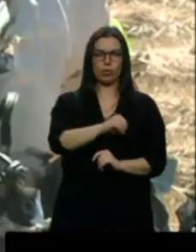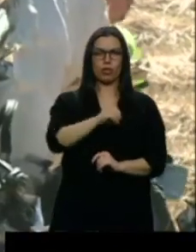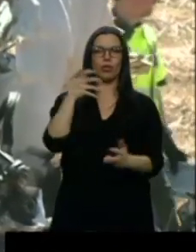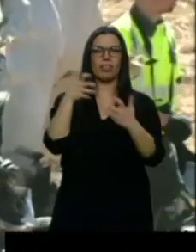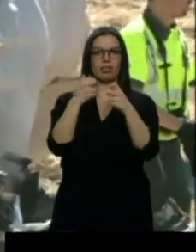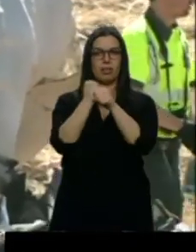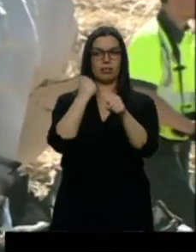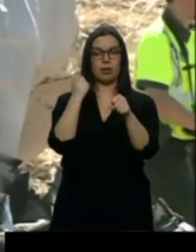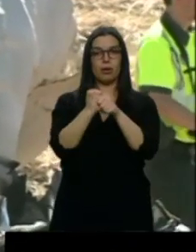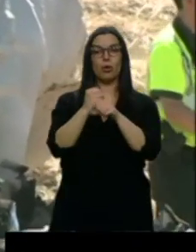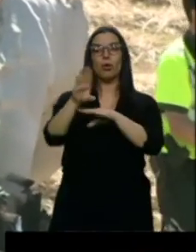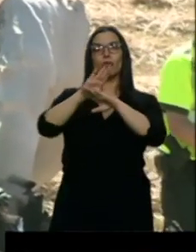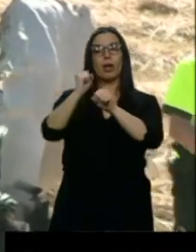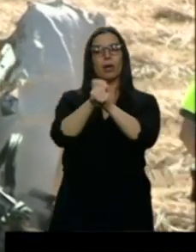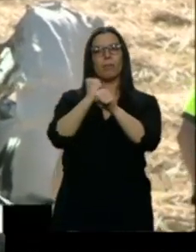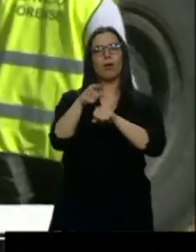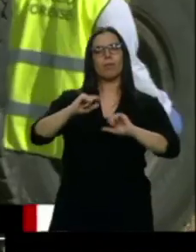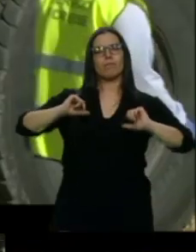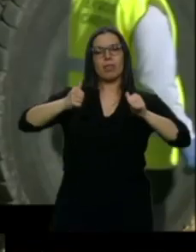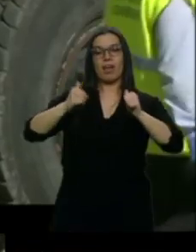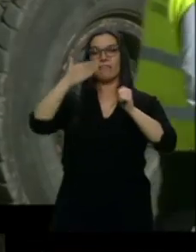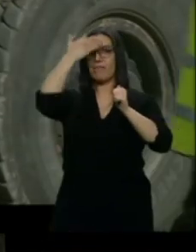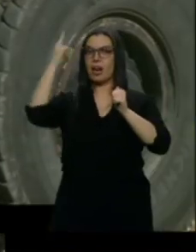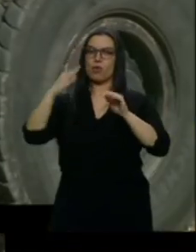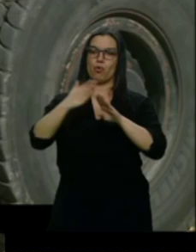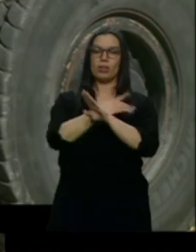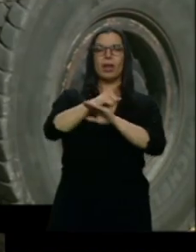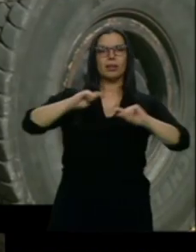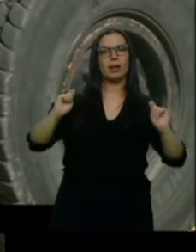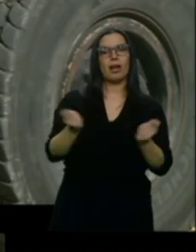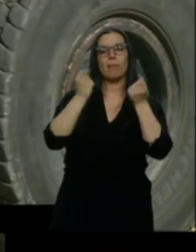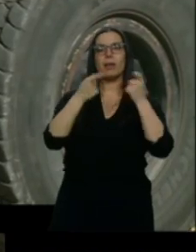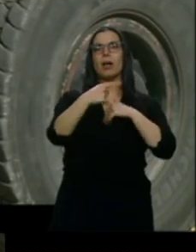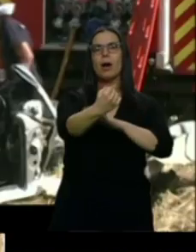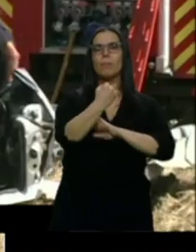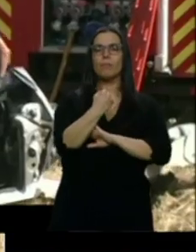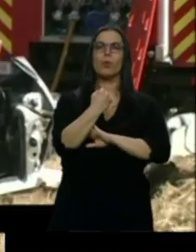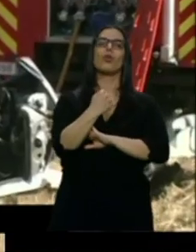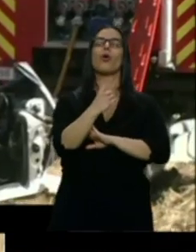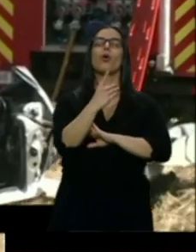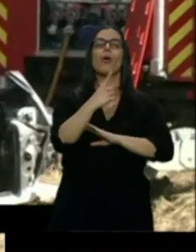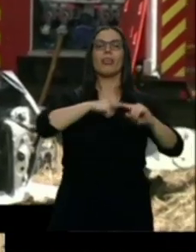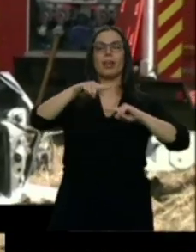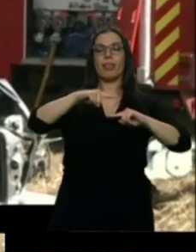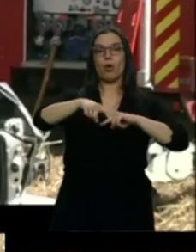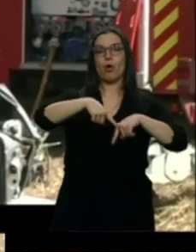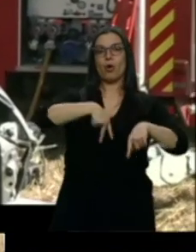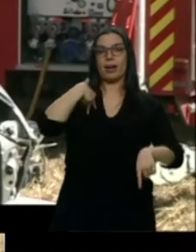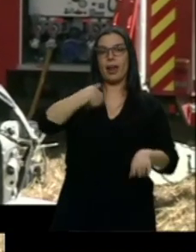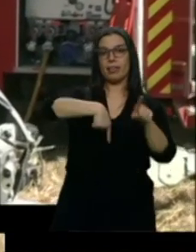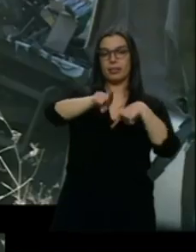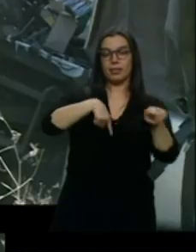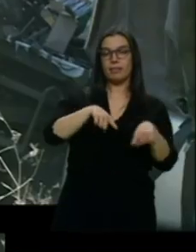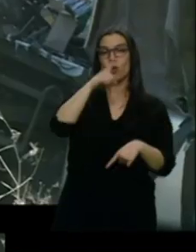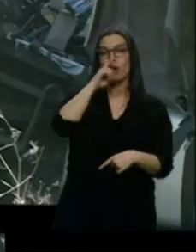Empleo va a poner en marcha antes del verano una campaña en la que contará con el apoyo de la Dirección General de Tráfico. De 2017 a 2018